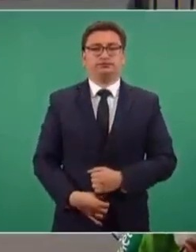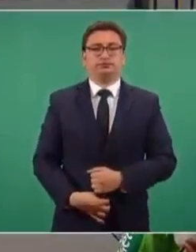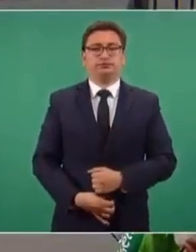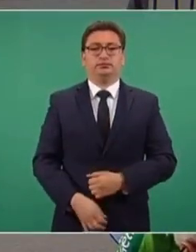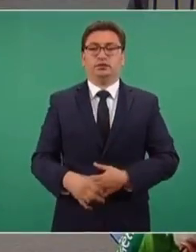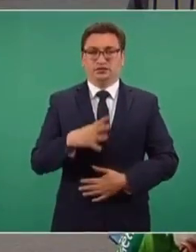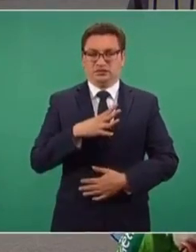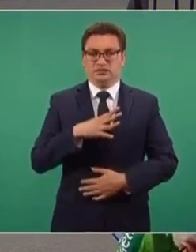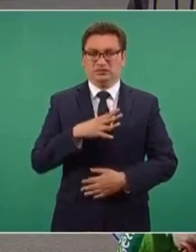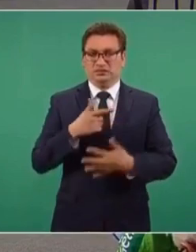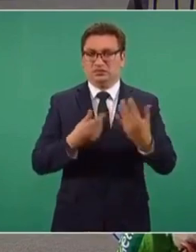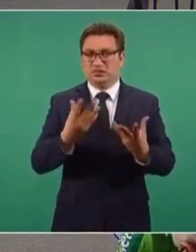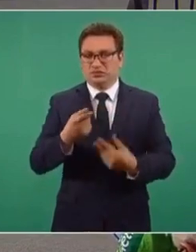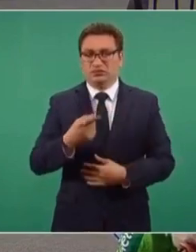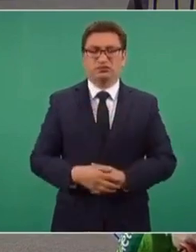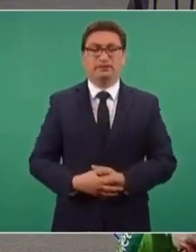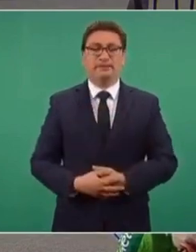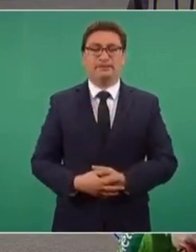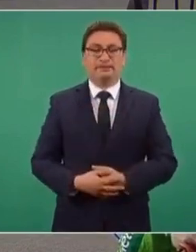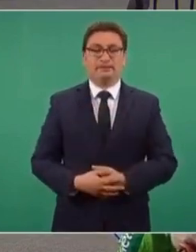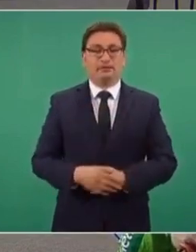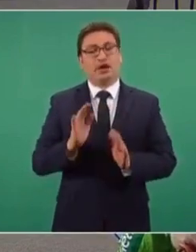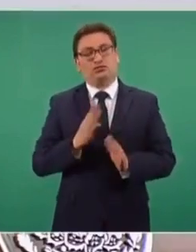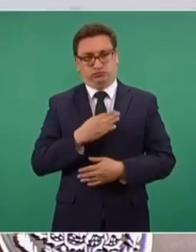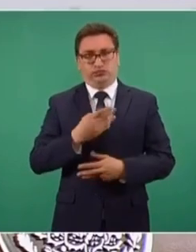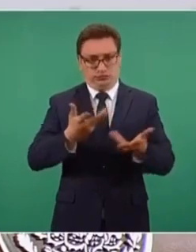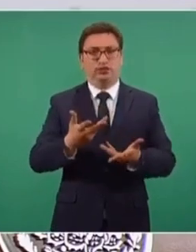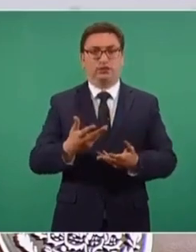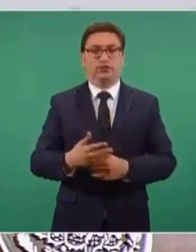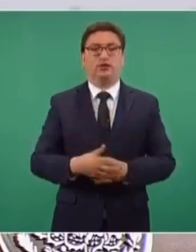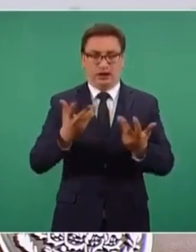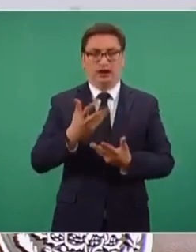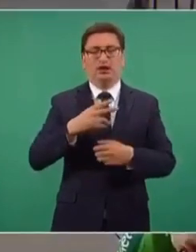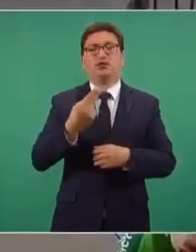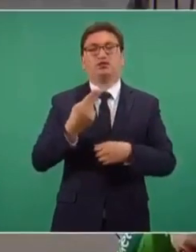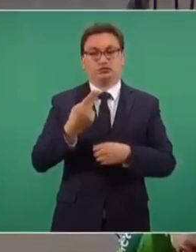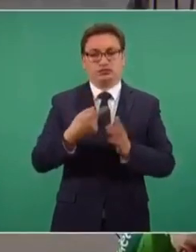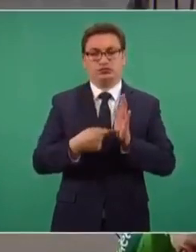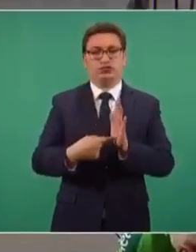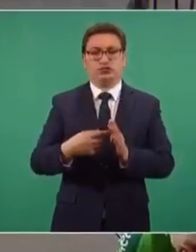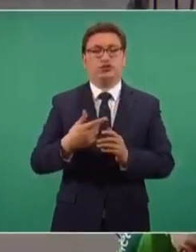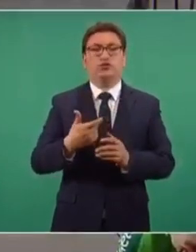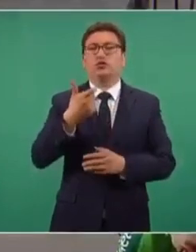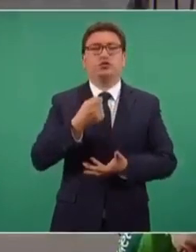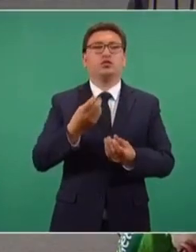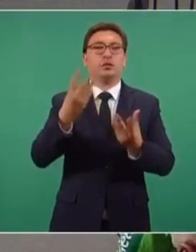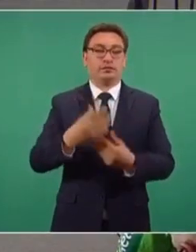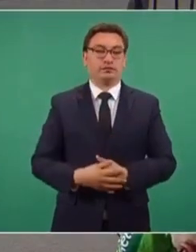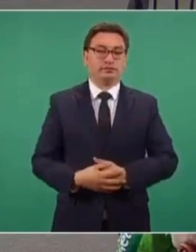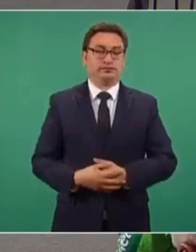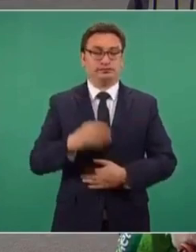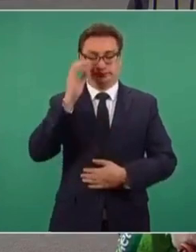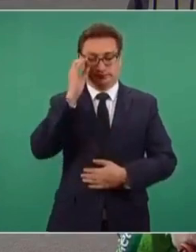¿Tienen el presupuesto? Ah, bueno, pero entonces háganlo, porque sí tenemos que tener... ¿Cuánto es el presupuesto?